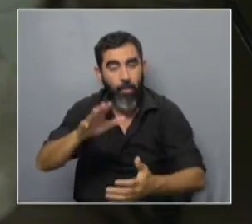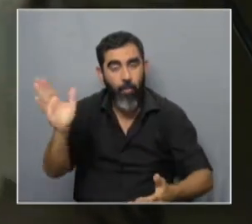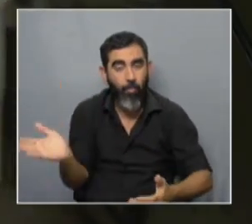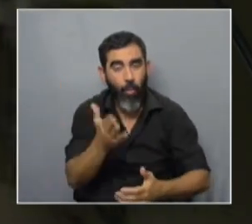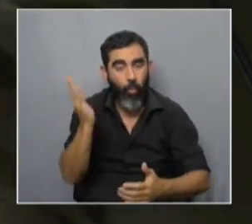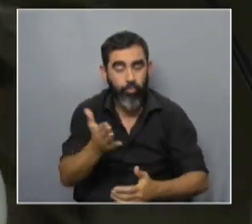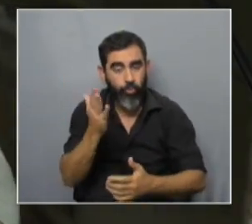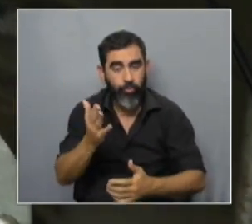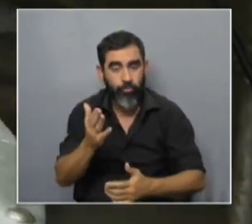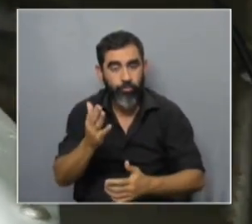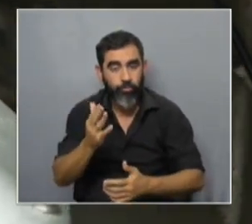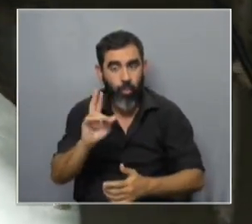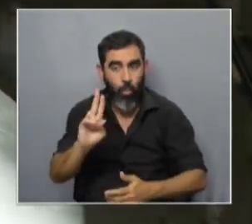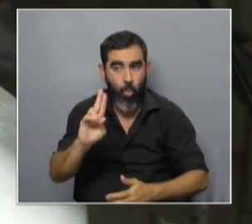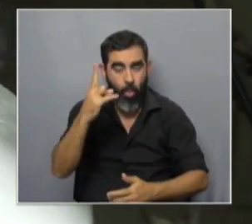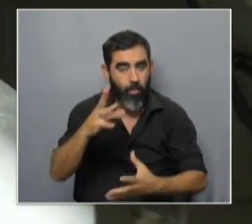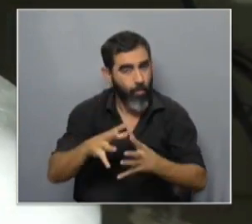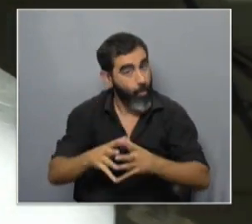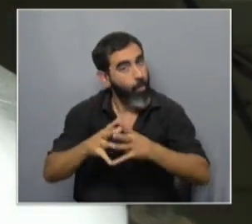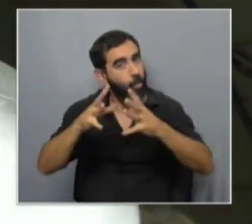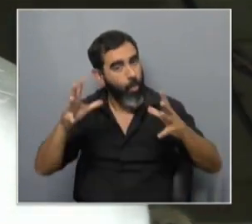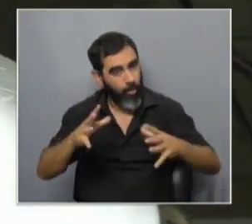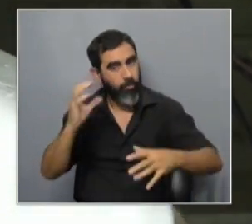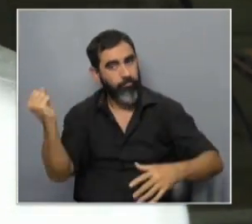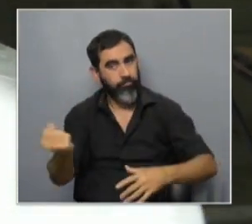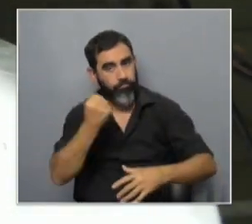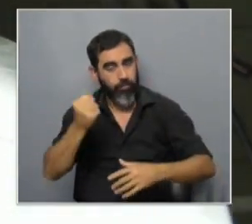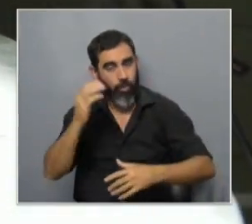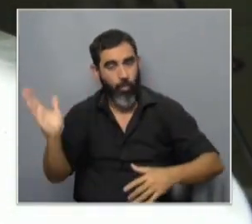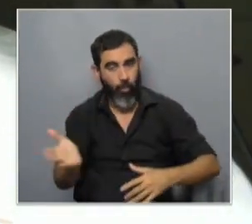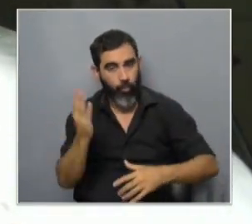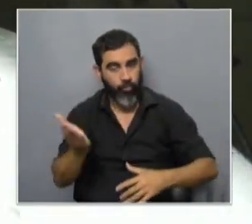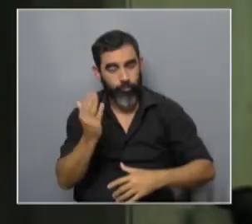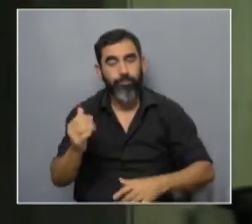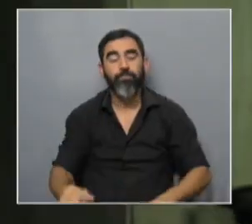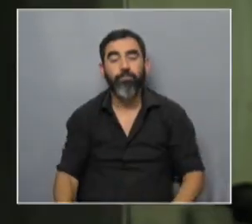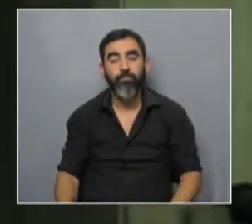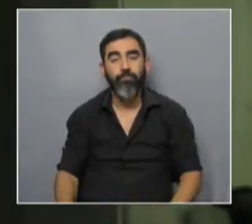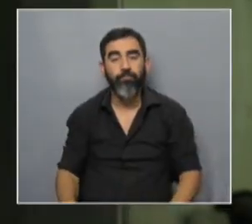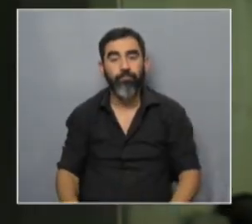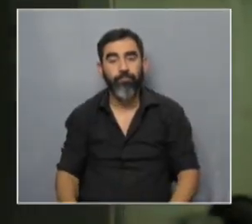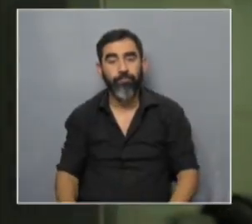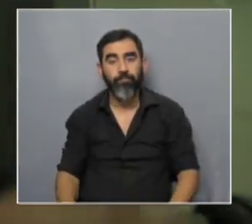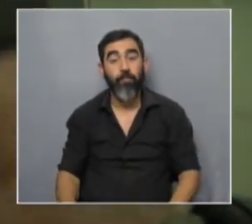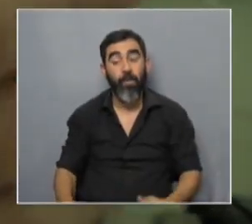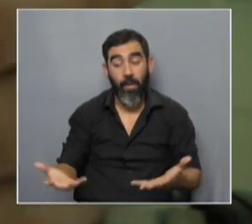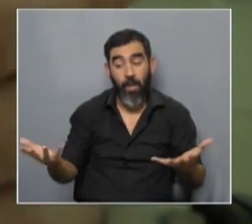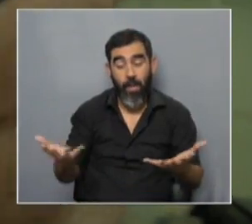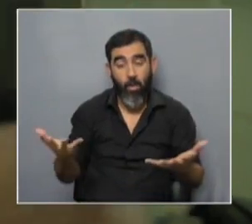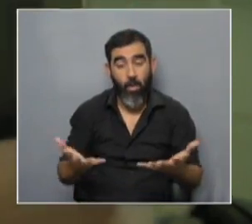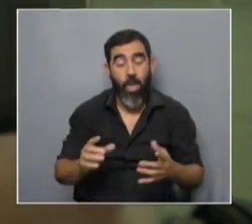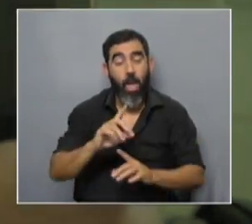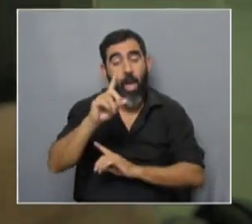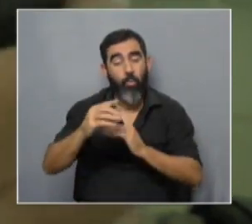a una escala que a nivel de Uruguay es bastante importante y bueno y a esta altura tenemos